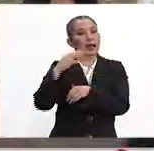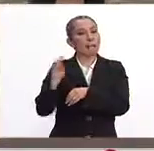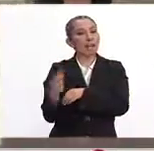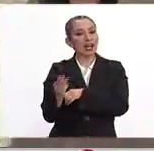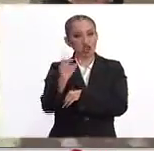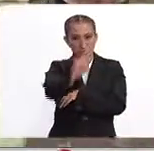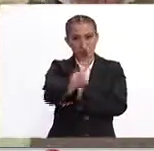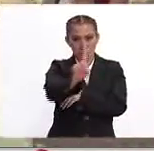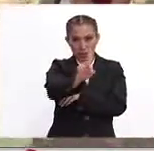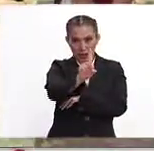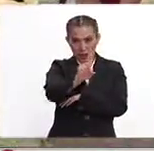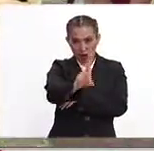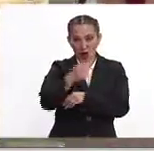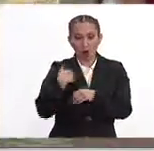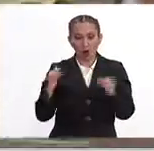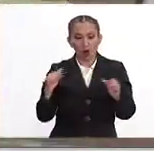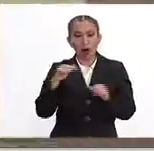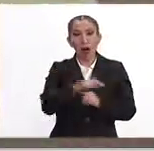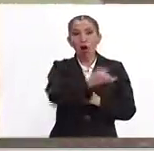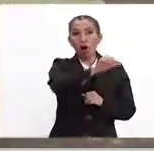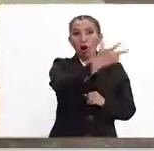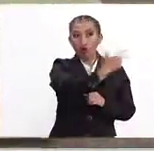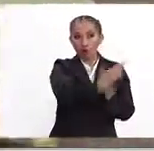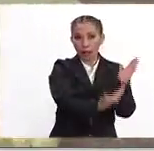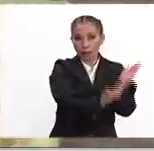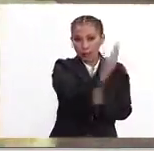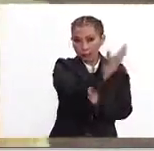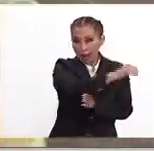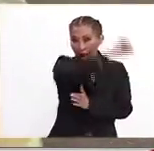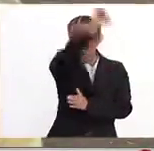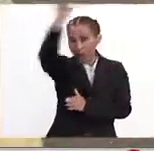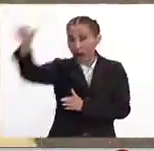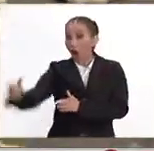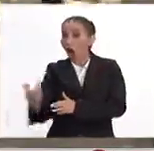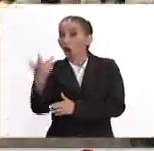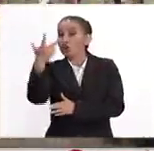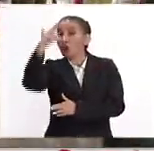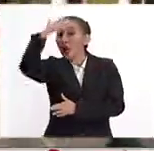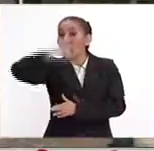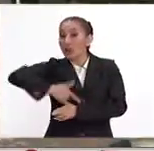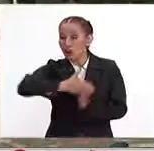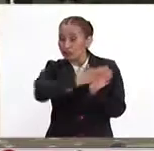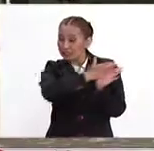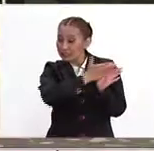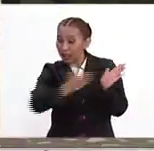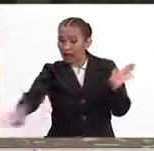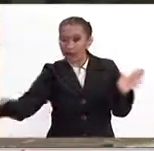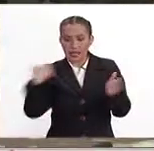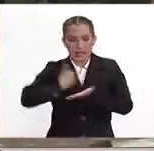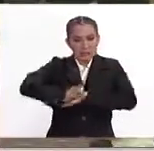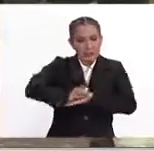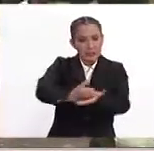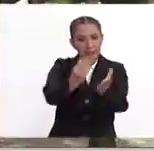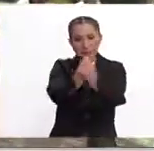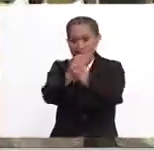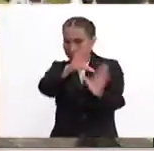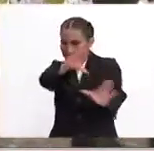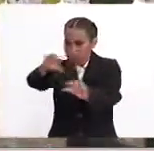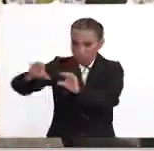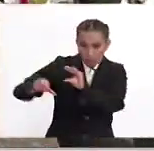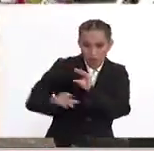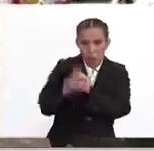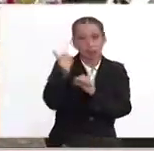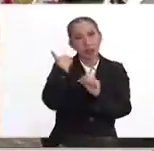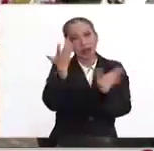mayo, domingo. Vamos a estar desde las 8 de la mañana a las 8 de la noche y las capacitaciones para las personas